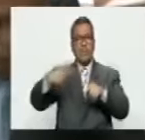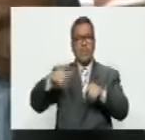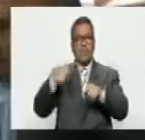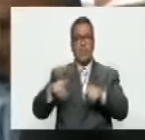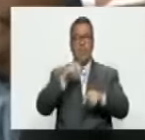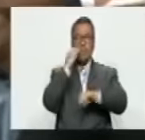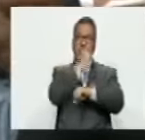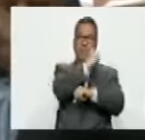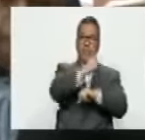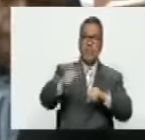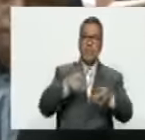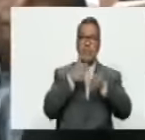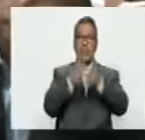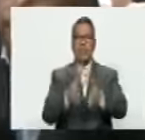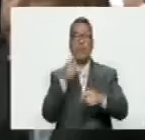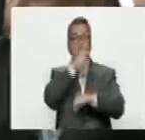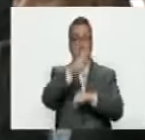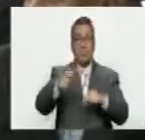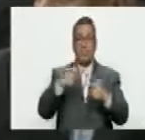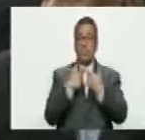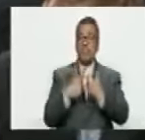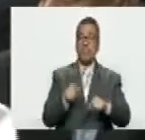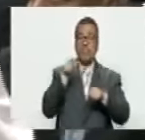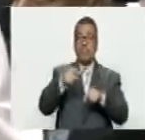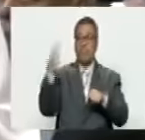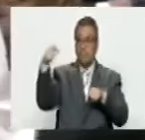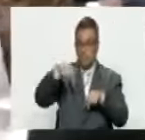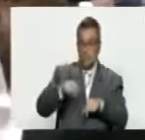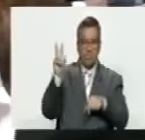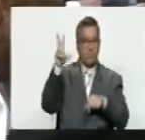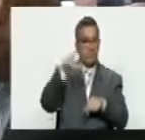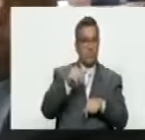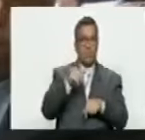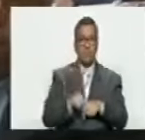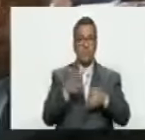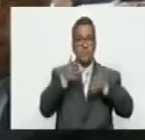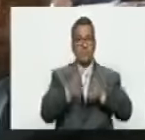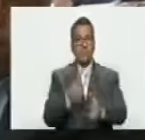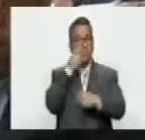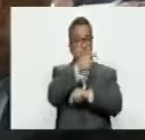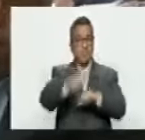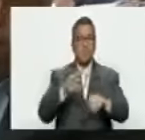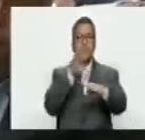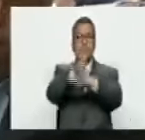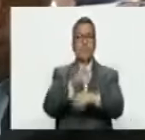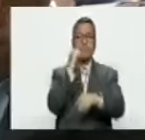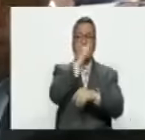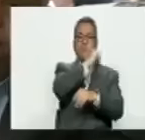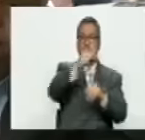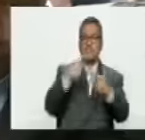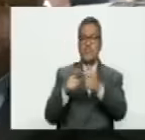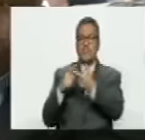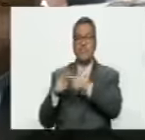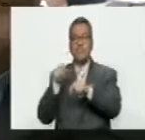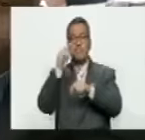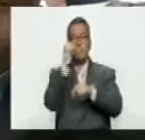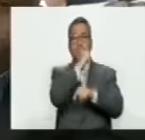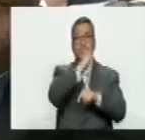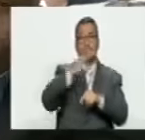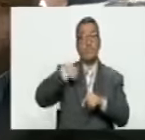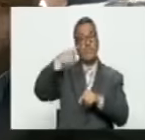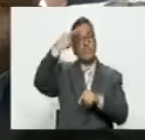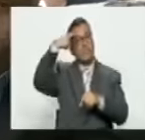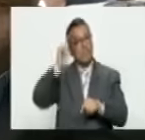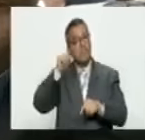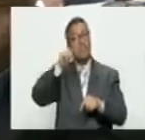¿Para dónde envió a los hijos del pueblo? Porque los hijos de ellos no están aquí. A los hijos del pueblo los envió a matar a otros hijos del pueblo. Y creo que